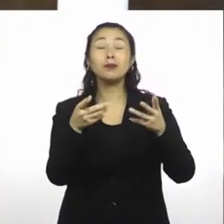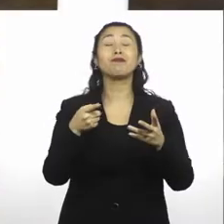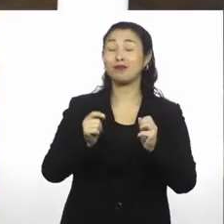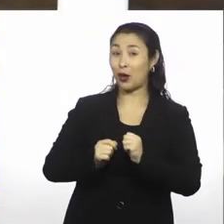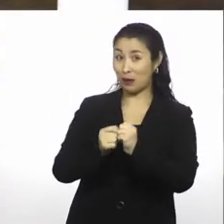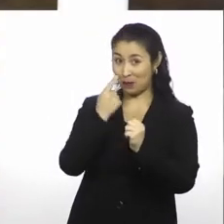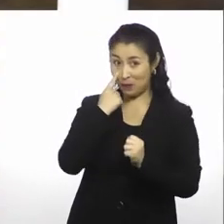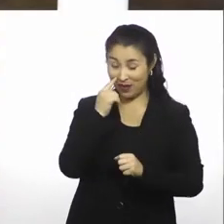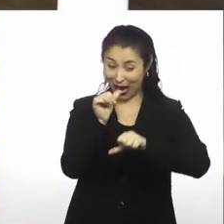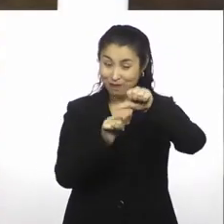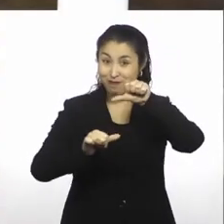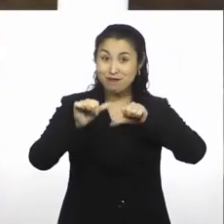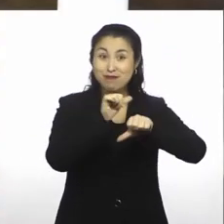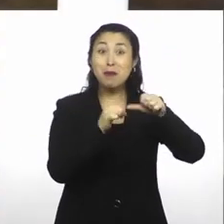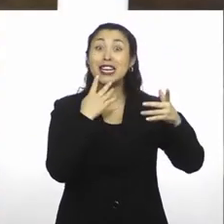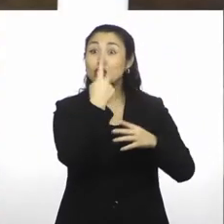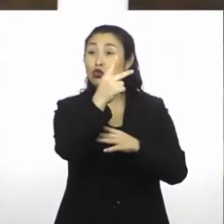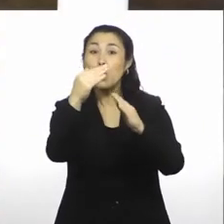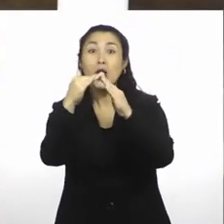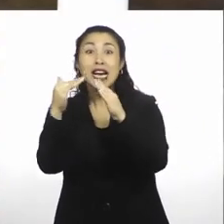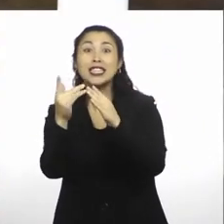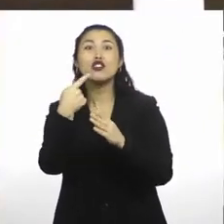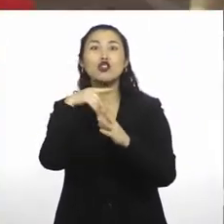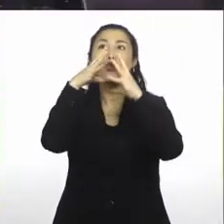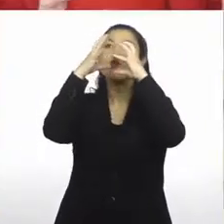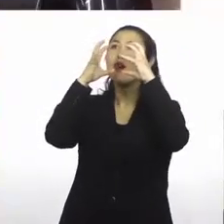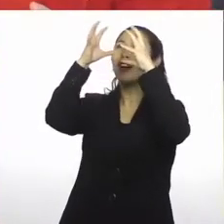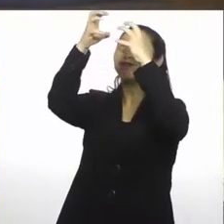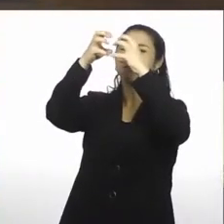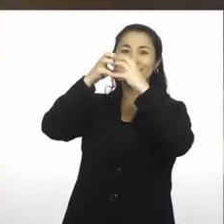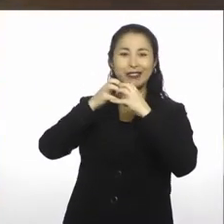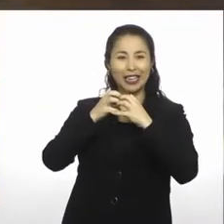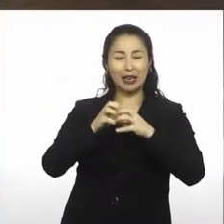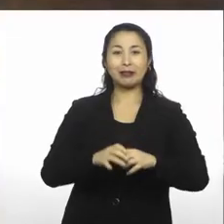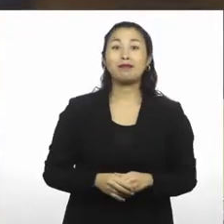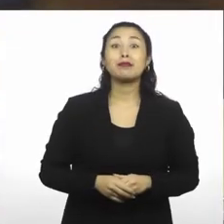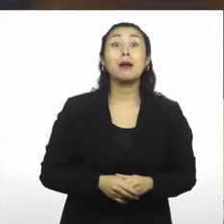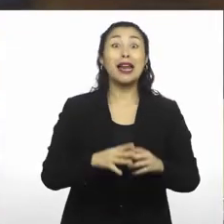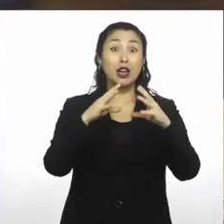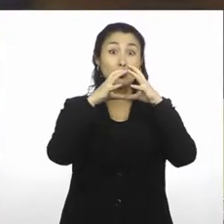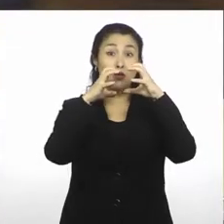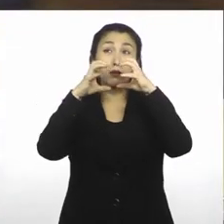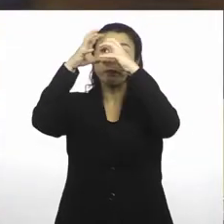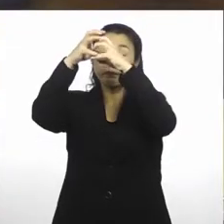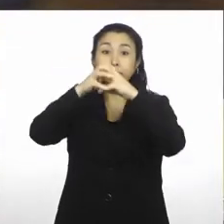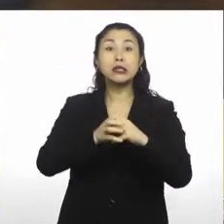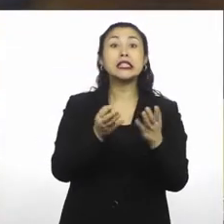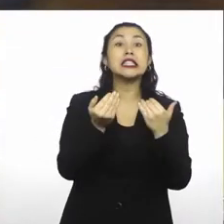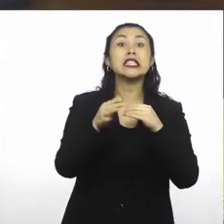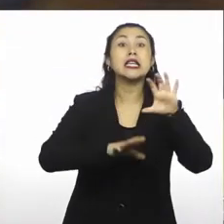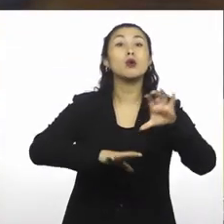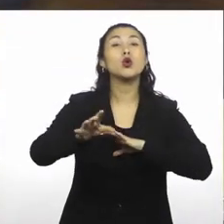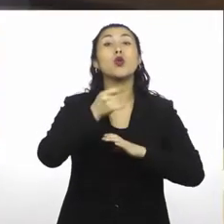experimento para que podamos, en sus casas, atrapar una nube. Bien, para poder atrapar una nube necesitamos los siguientes